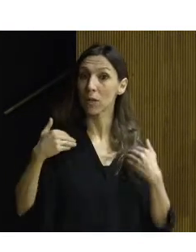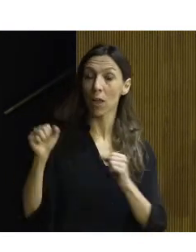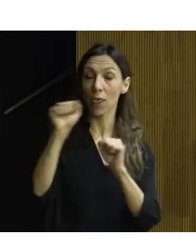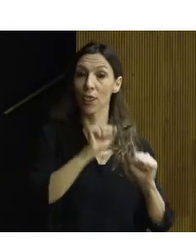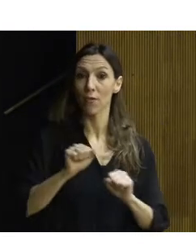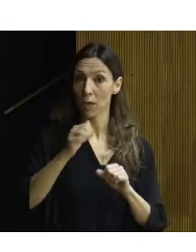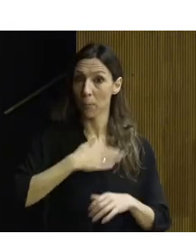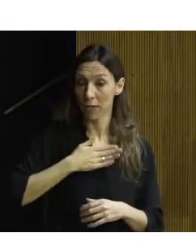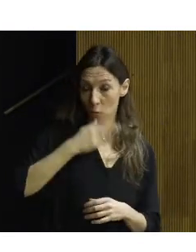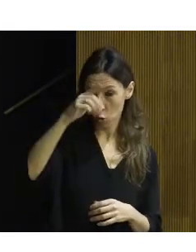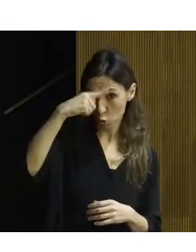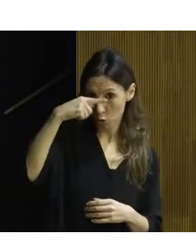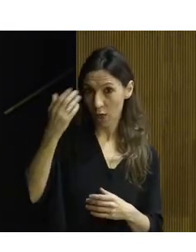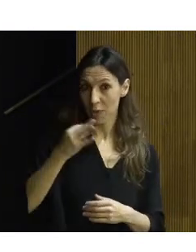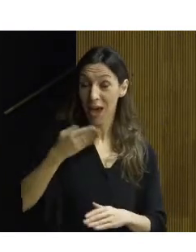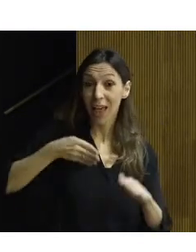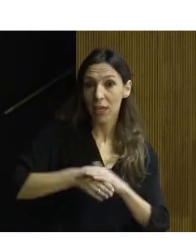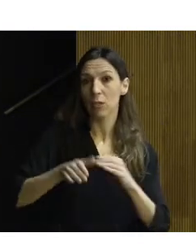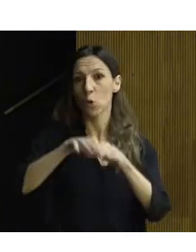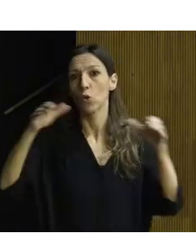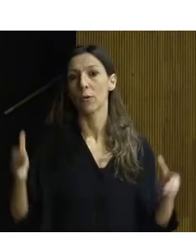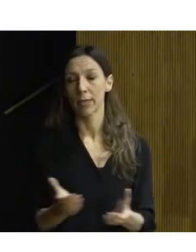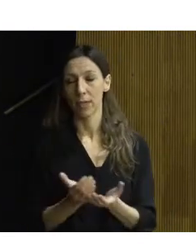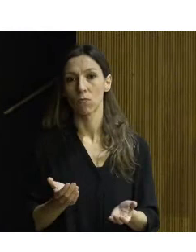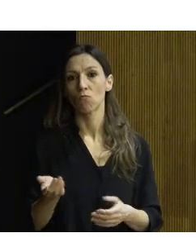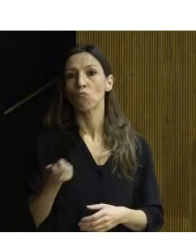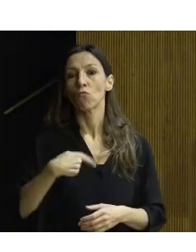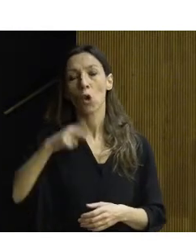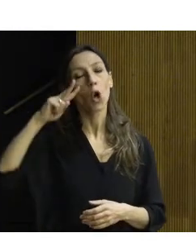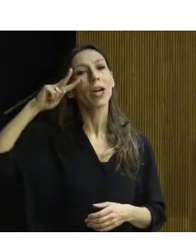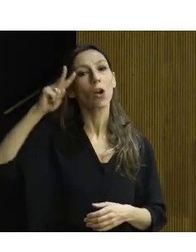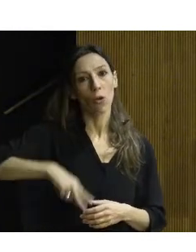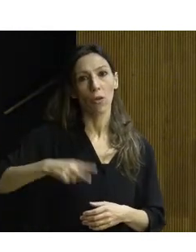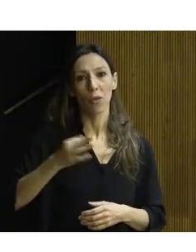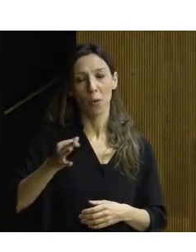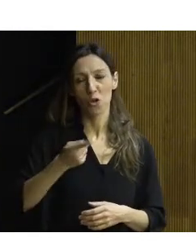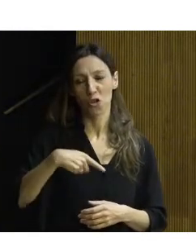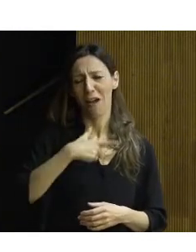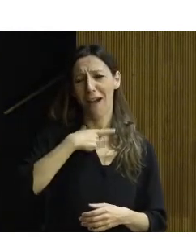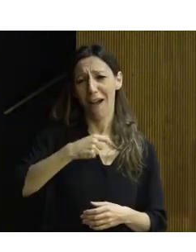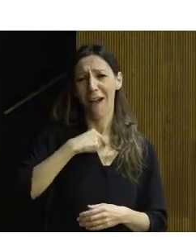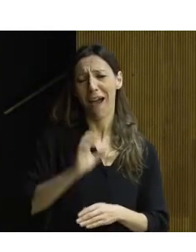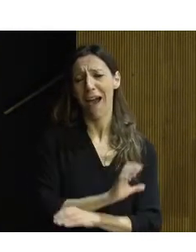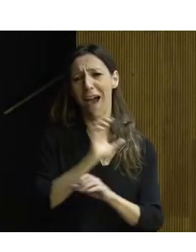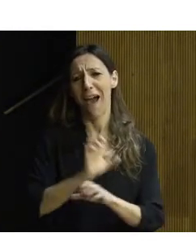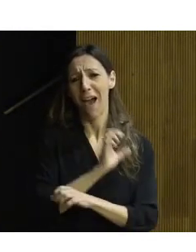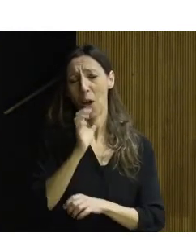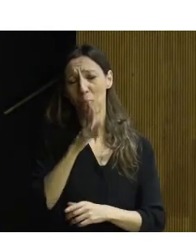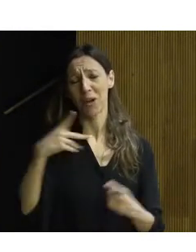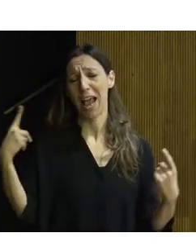al que había que dar accesibilidad universal. Es de reconocer que nos veíamos solas como el enemigo al que había que batir.